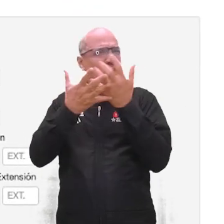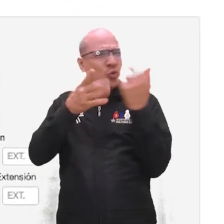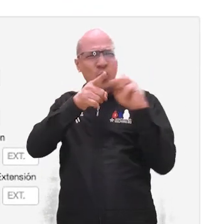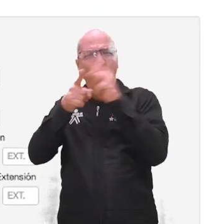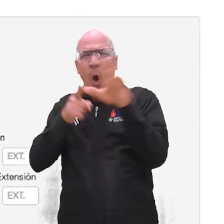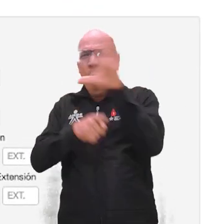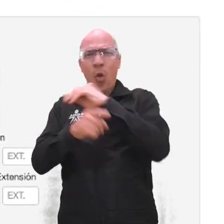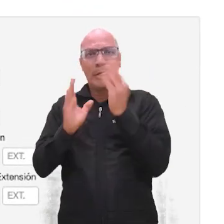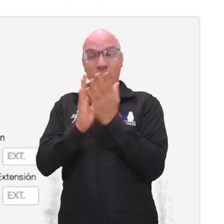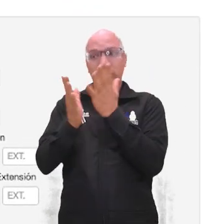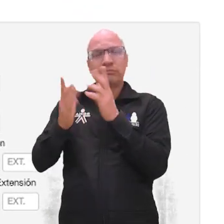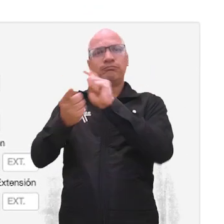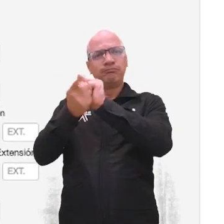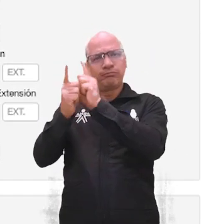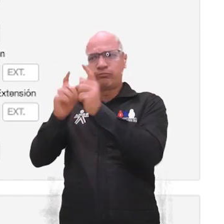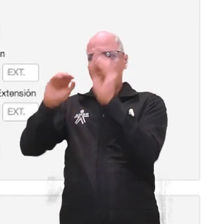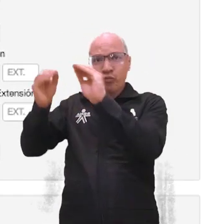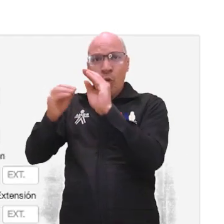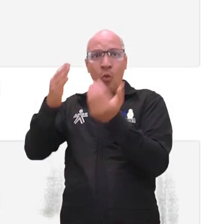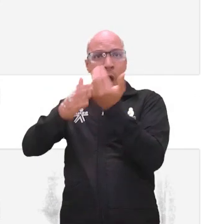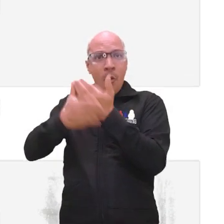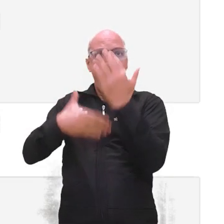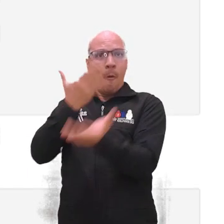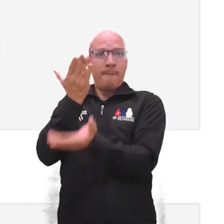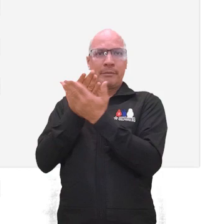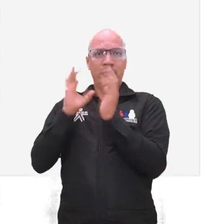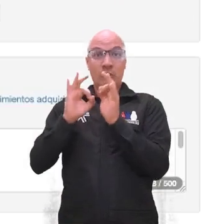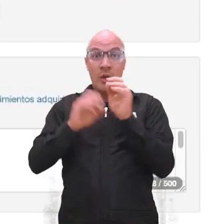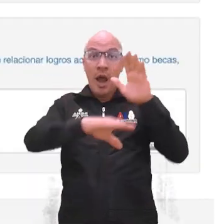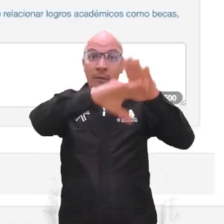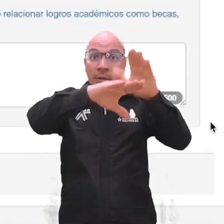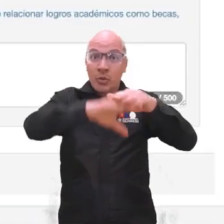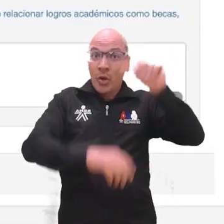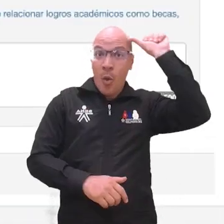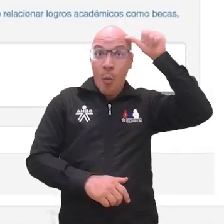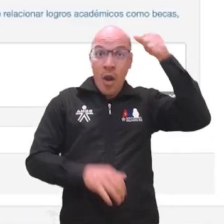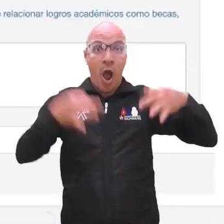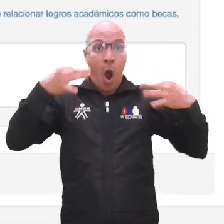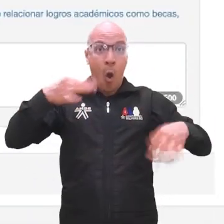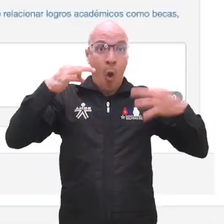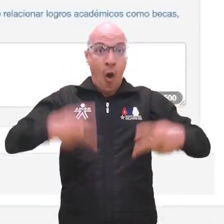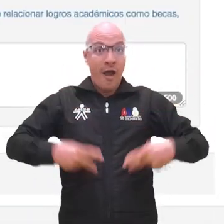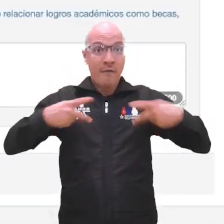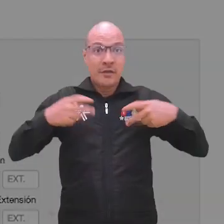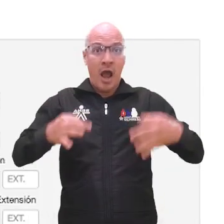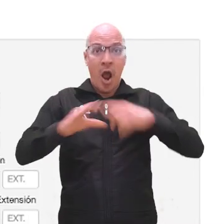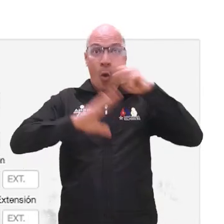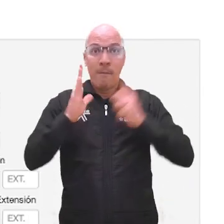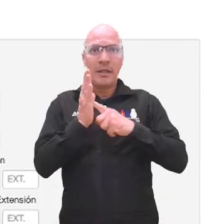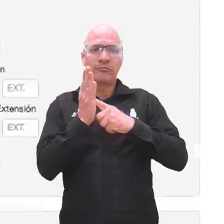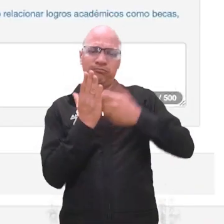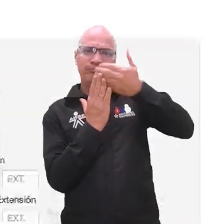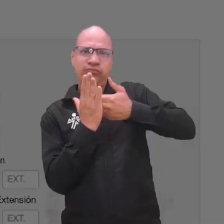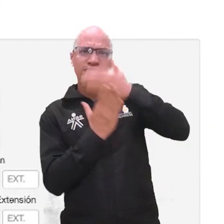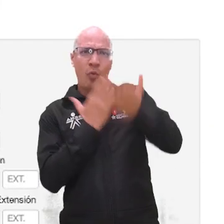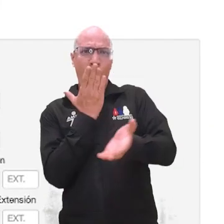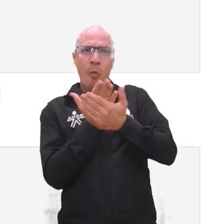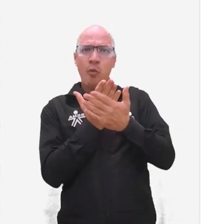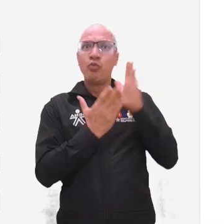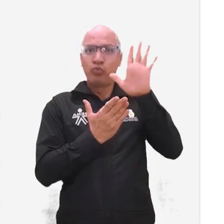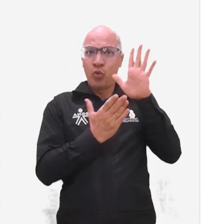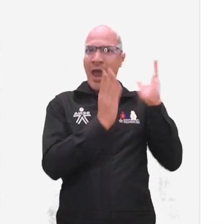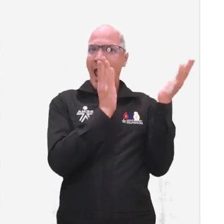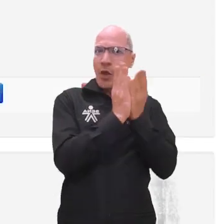pasantía, competencias laborales, entre otros. Recuerda que para tener una hoja de vida completa, es necesario cargar las